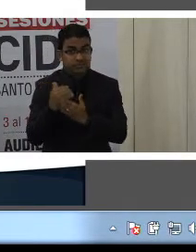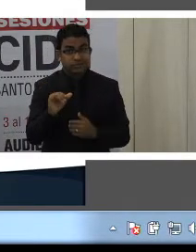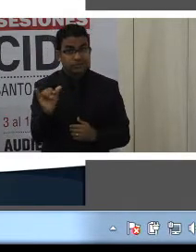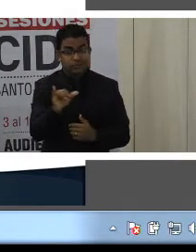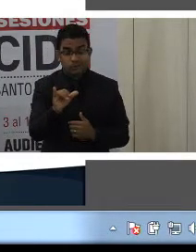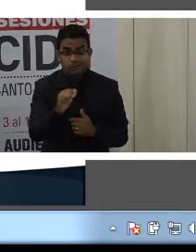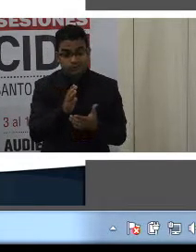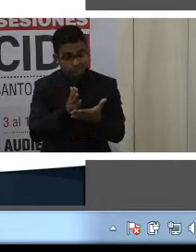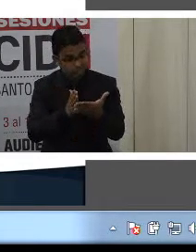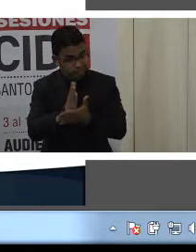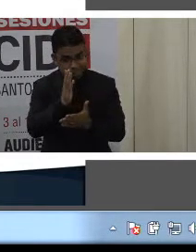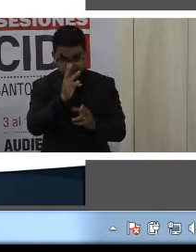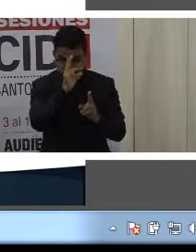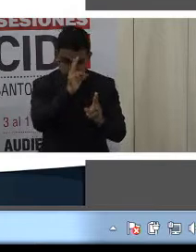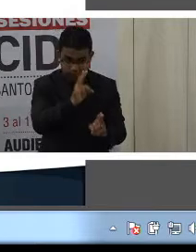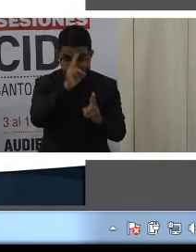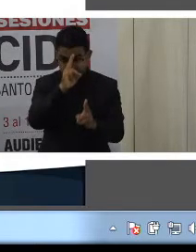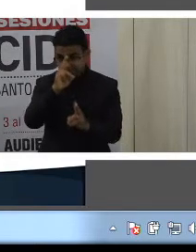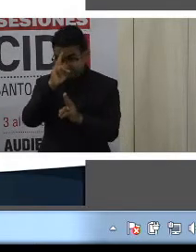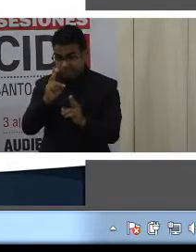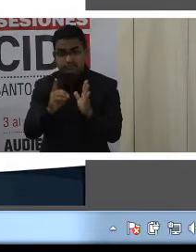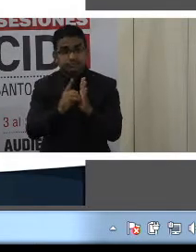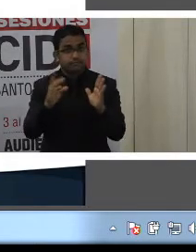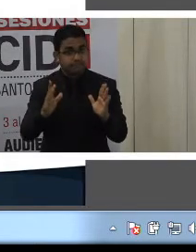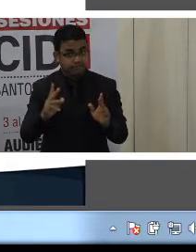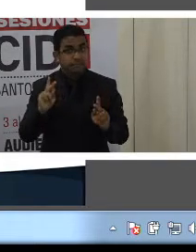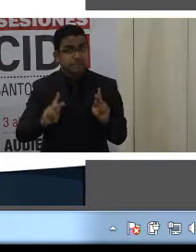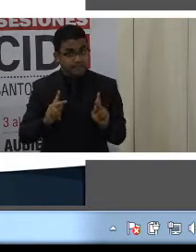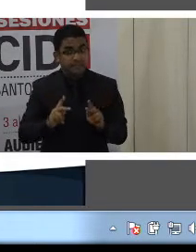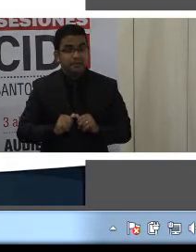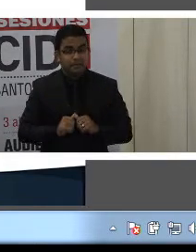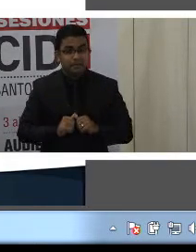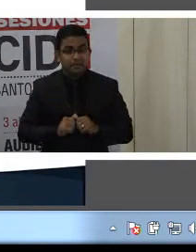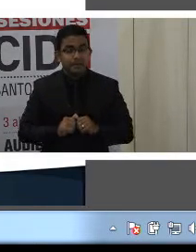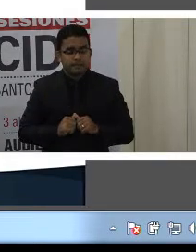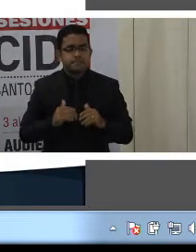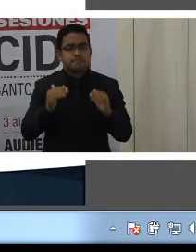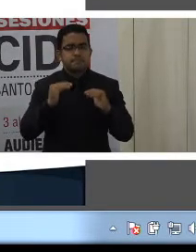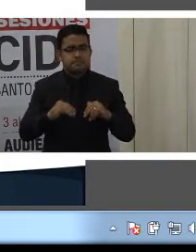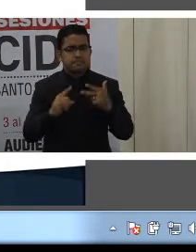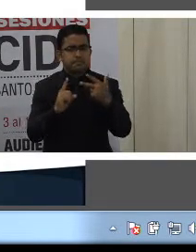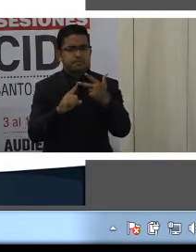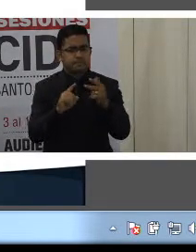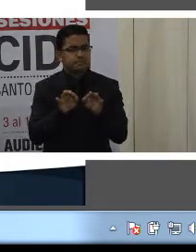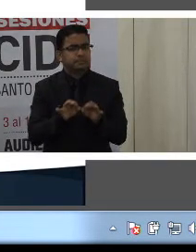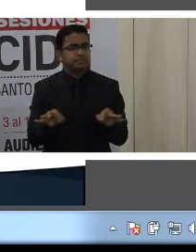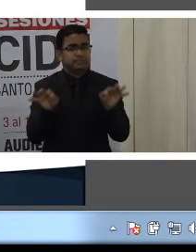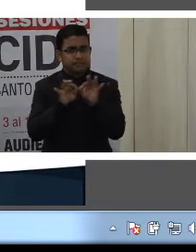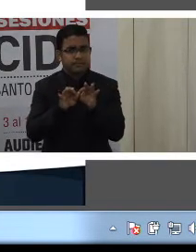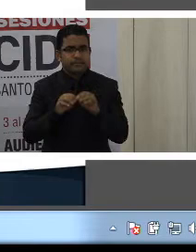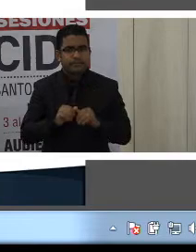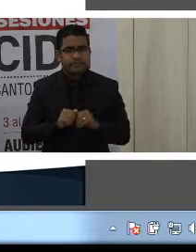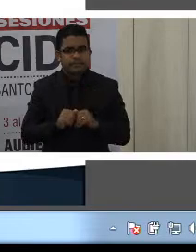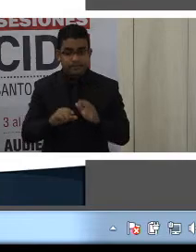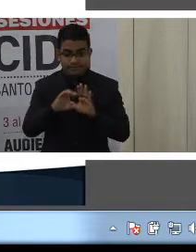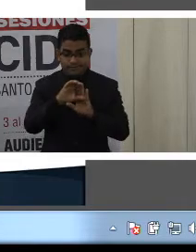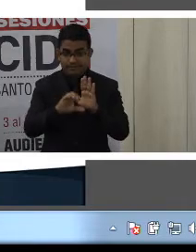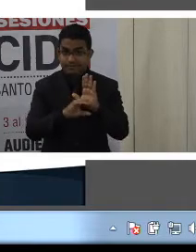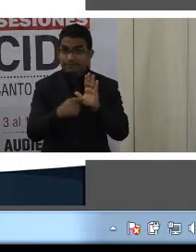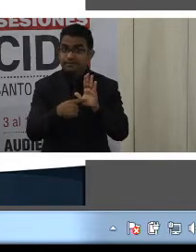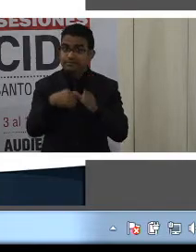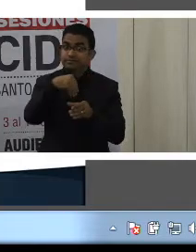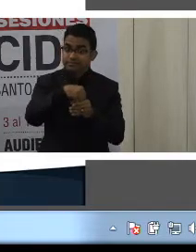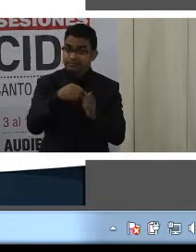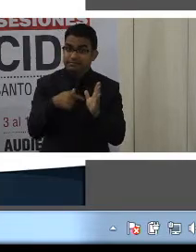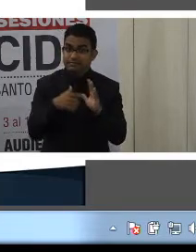de los derechos de las personas con discapacidad. Un tercer elemento importante de la Constitución es